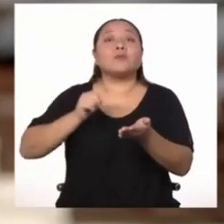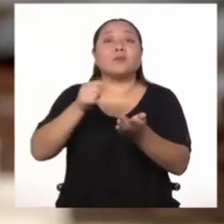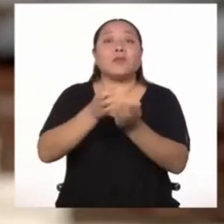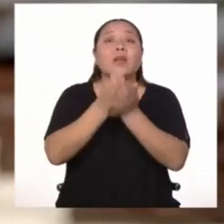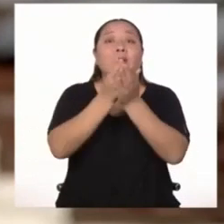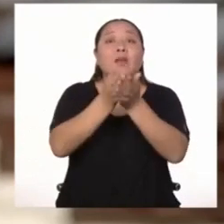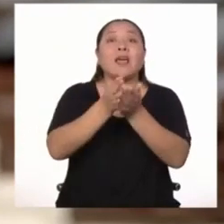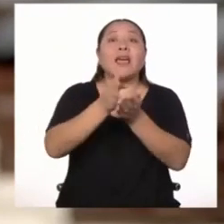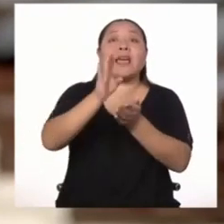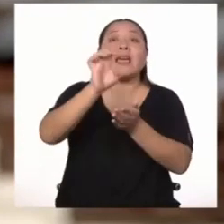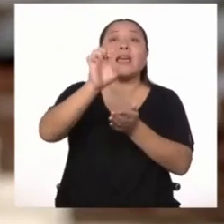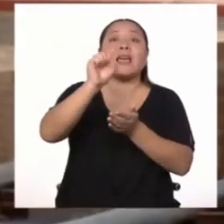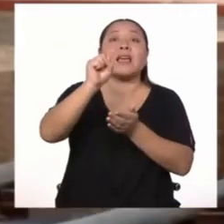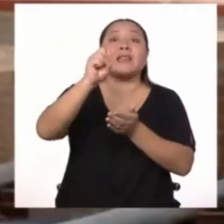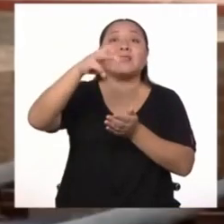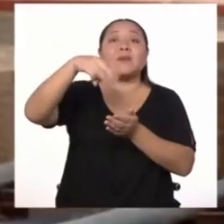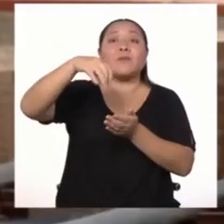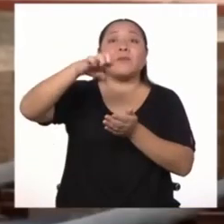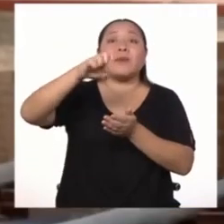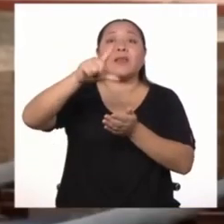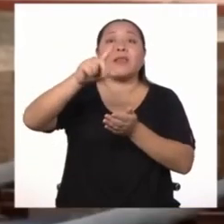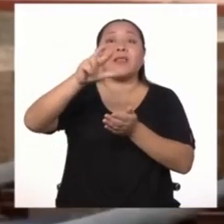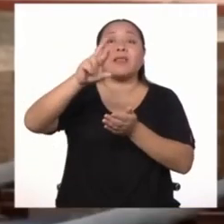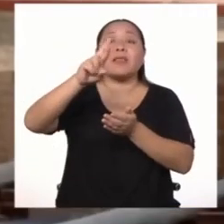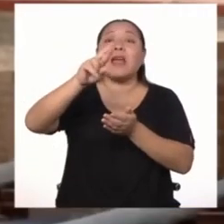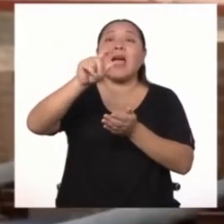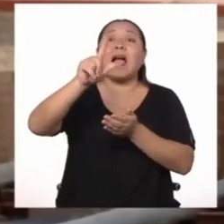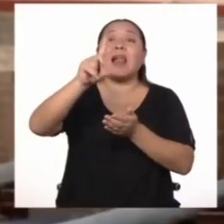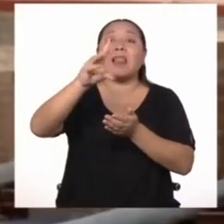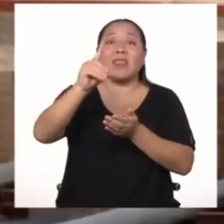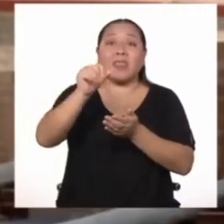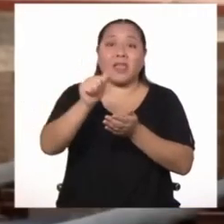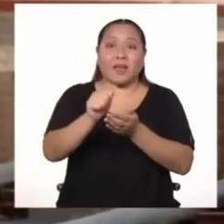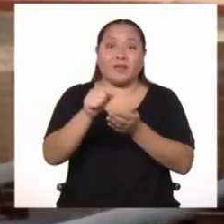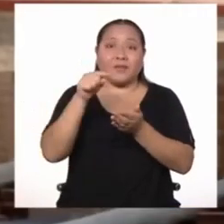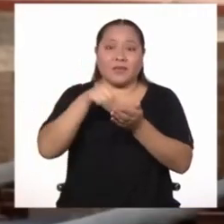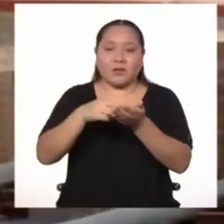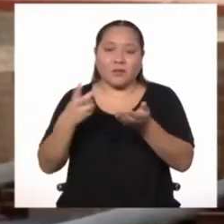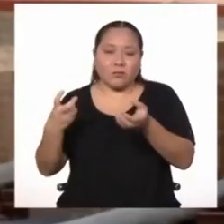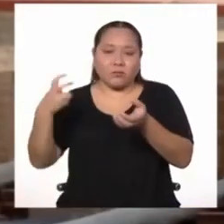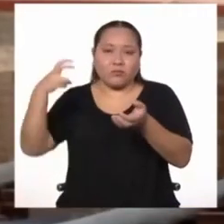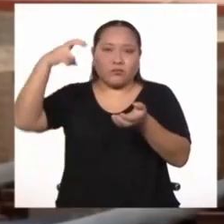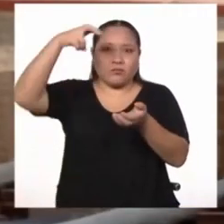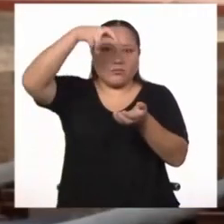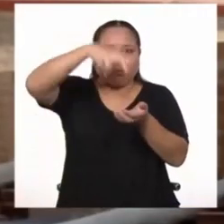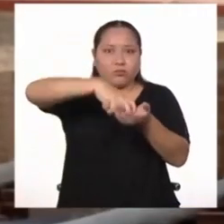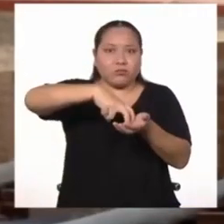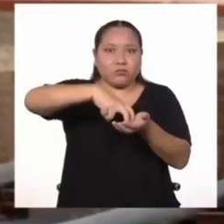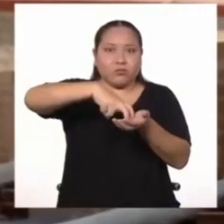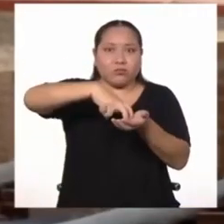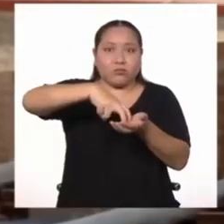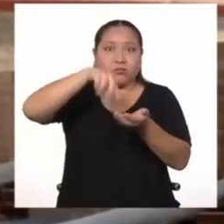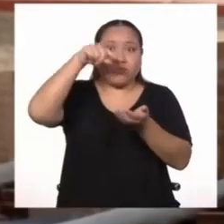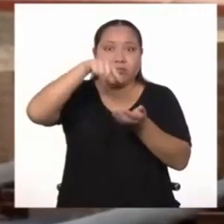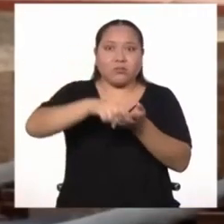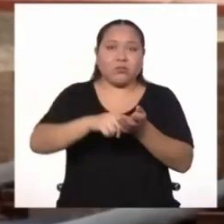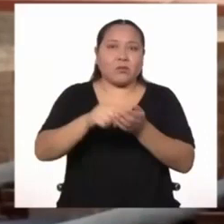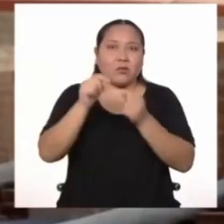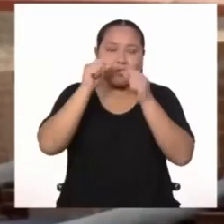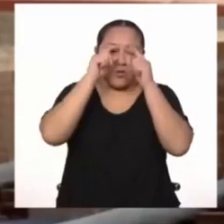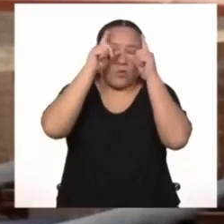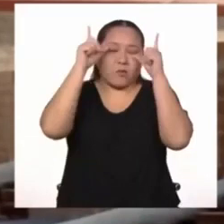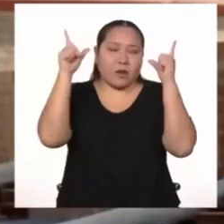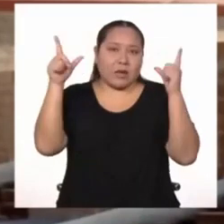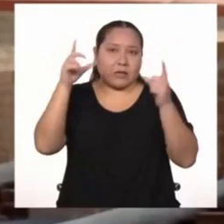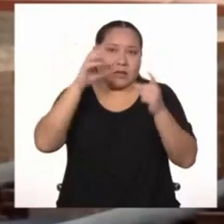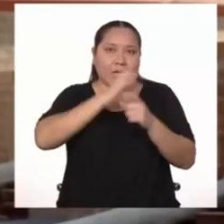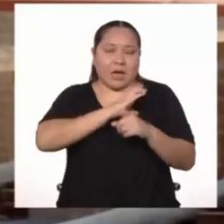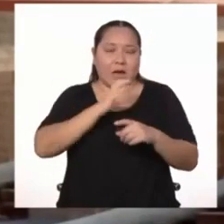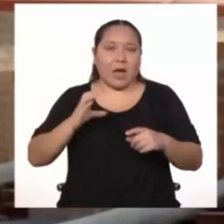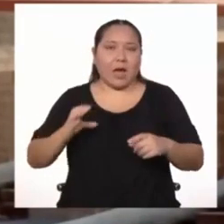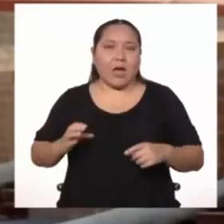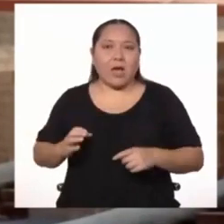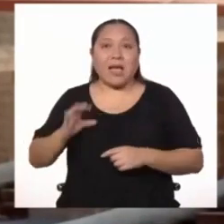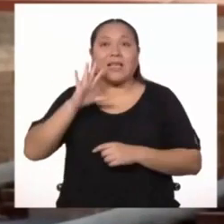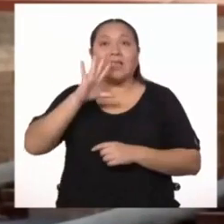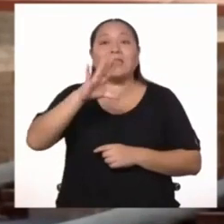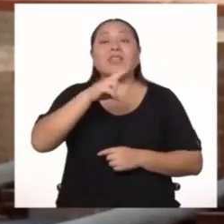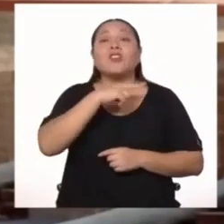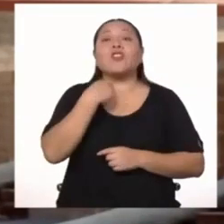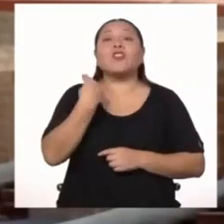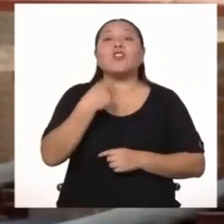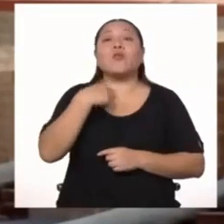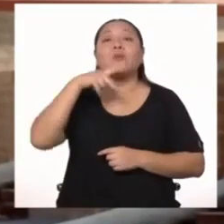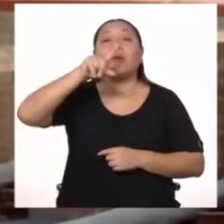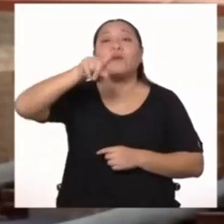Esmeralda. Este buque fue abordado sorpresivamente en el Callao la noche del 5 de noviembre de